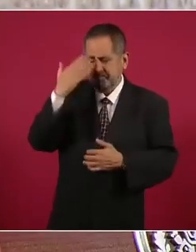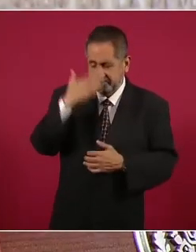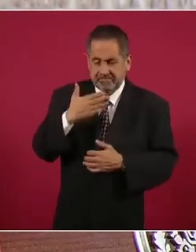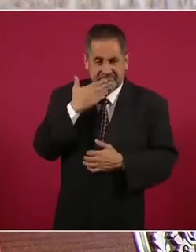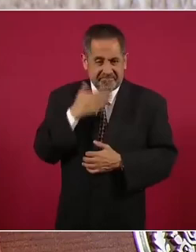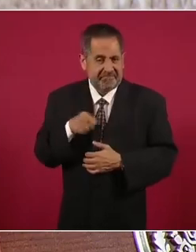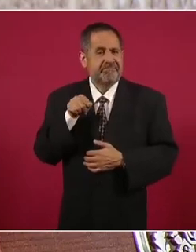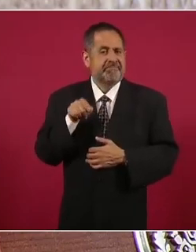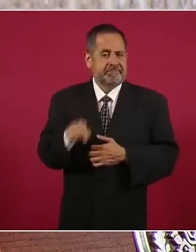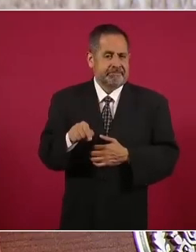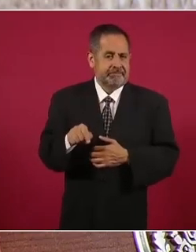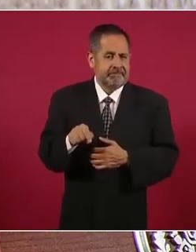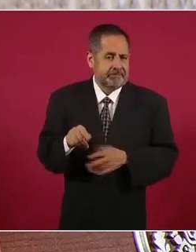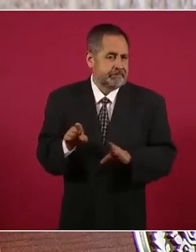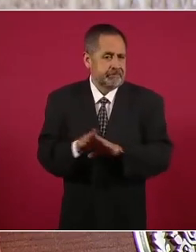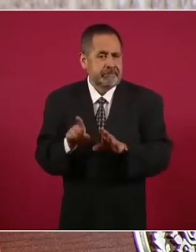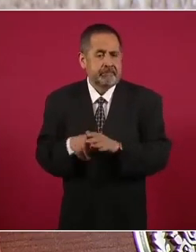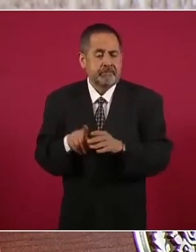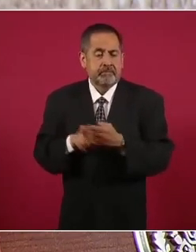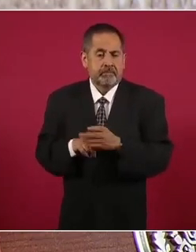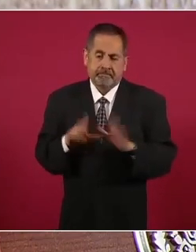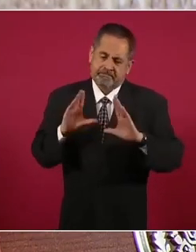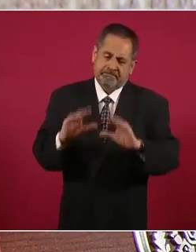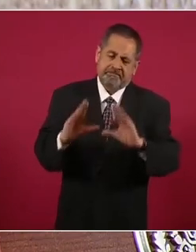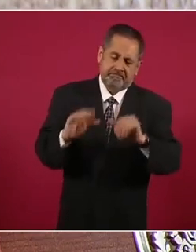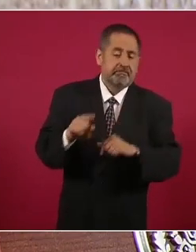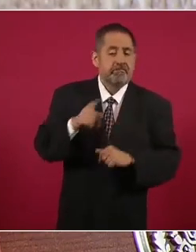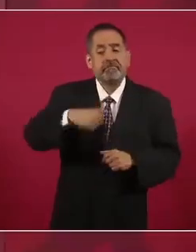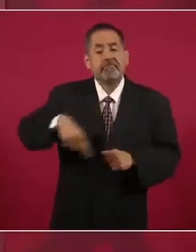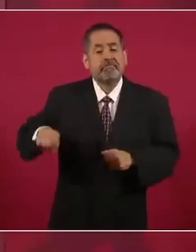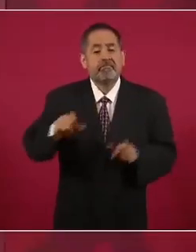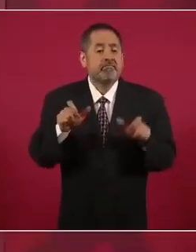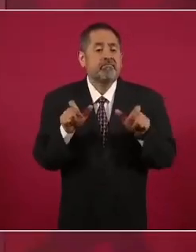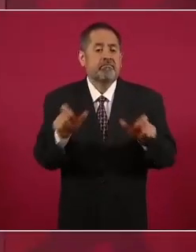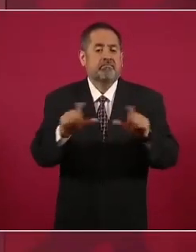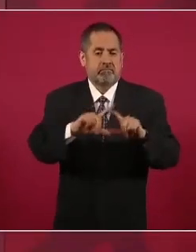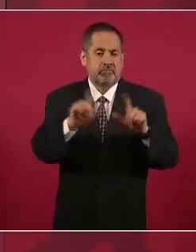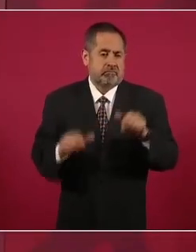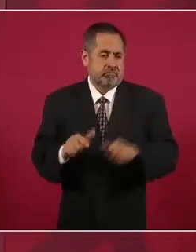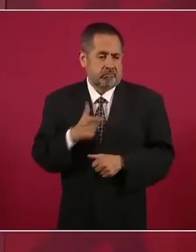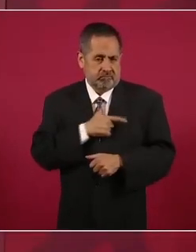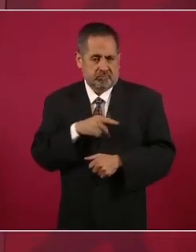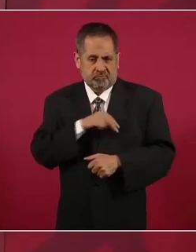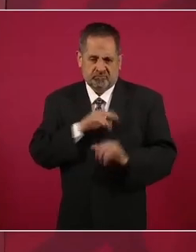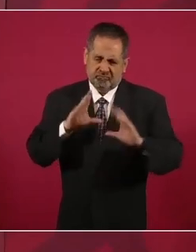elementos en este caso de la Guardia Nacional, profesionalizarlos,